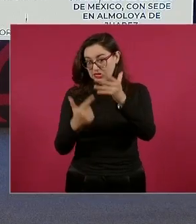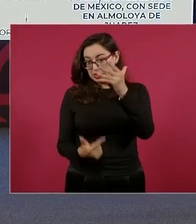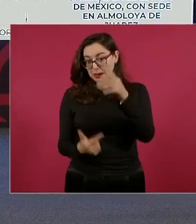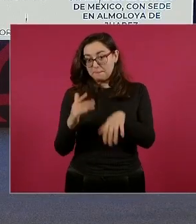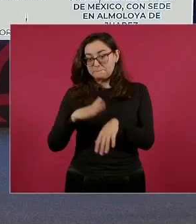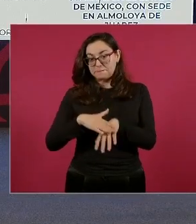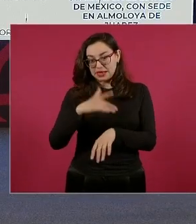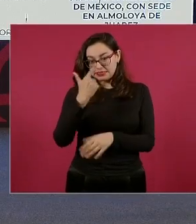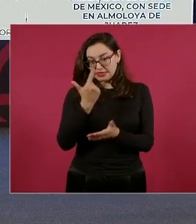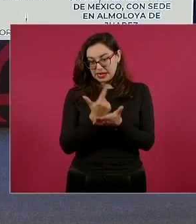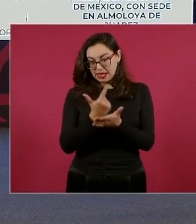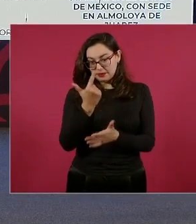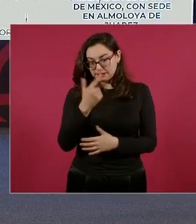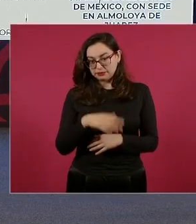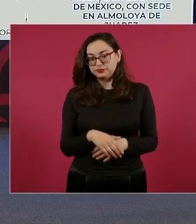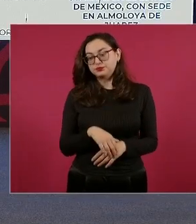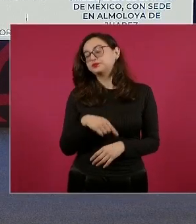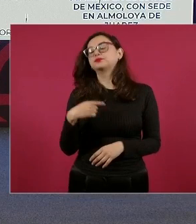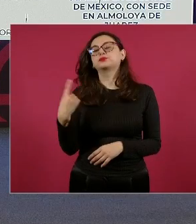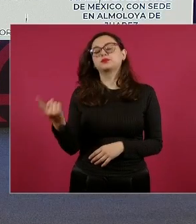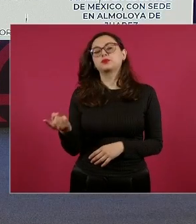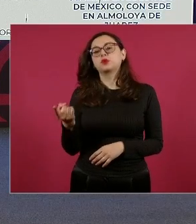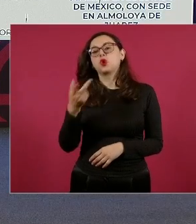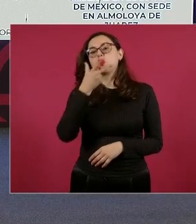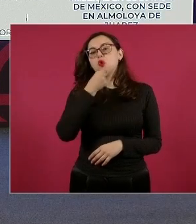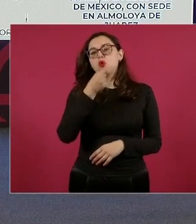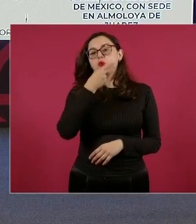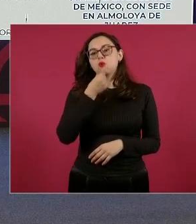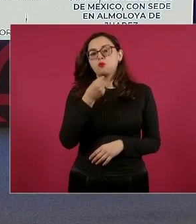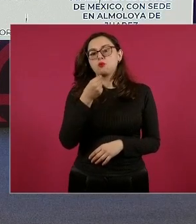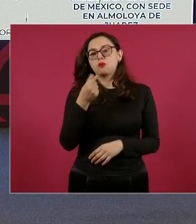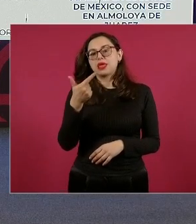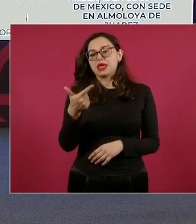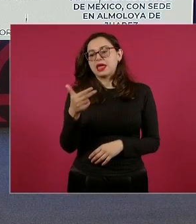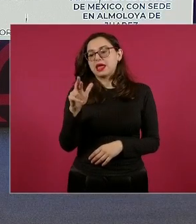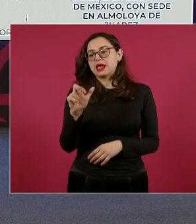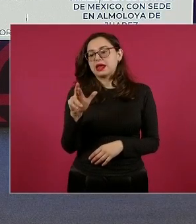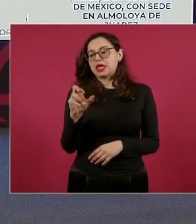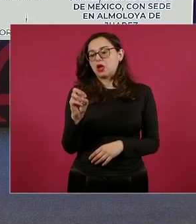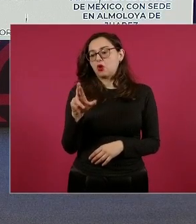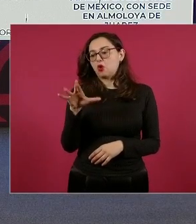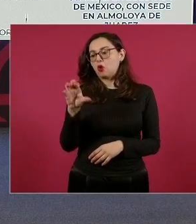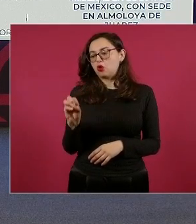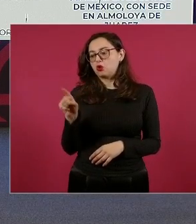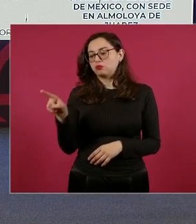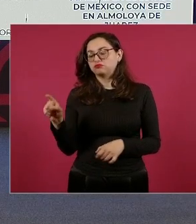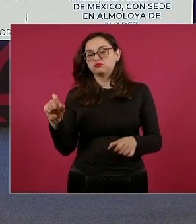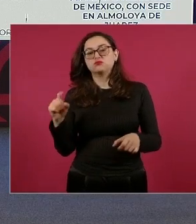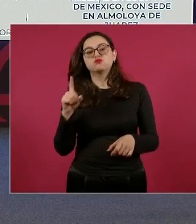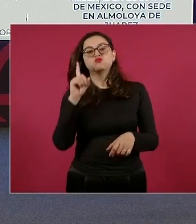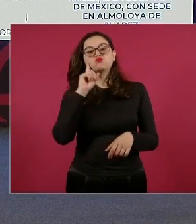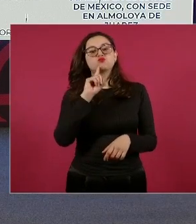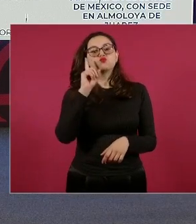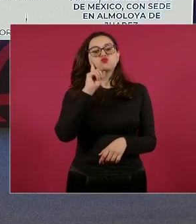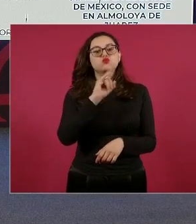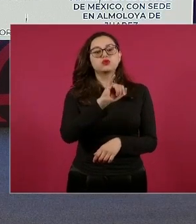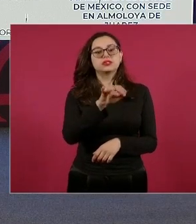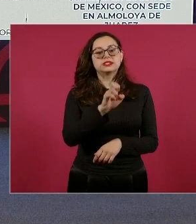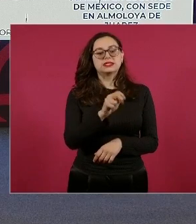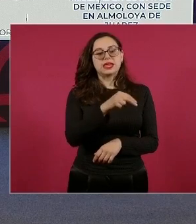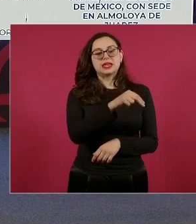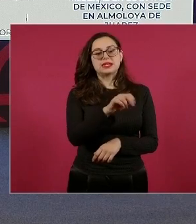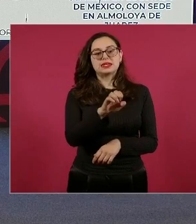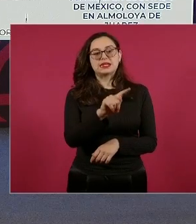juez facilitador, aquí fue Gregorio Salazar Hernández, la persona beneficiada, Janet Miriam, colaboradora de Genaro